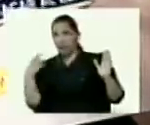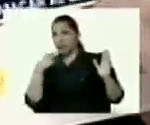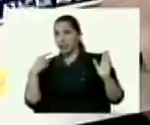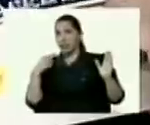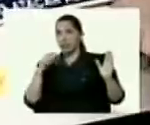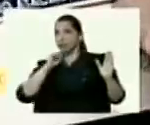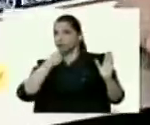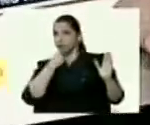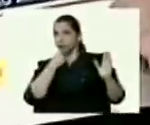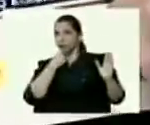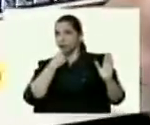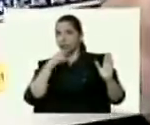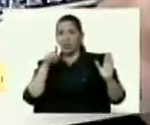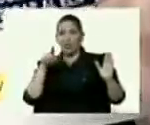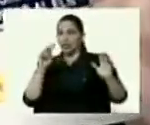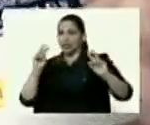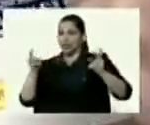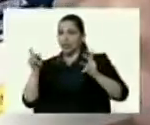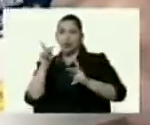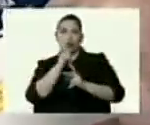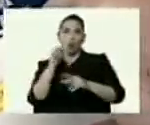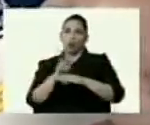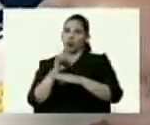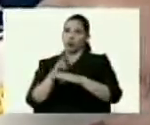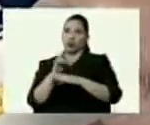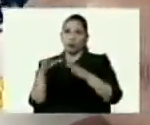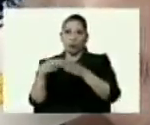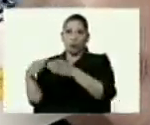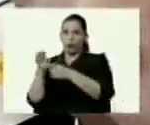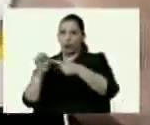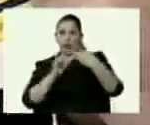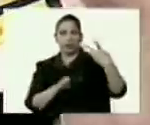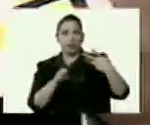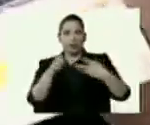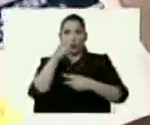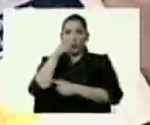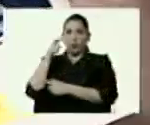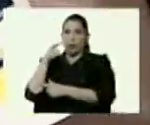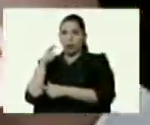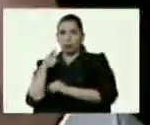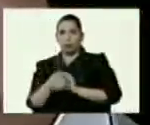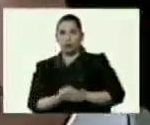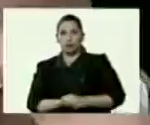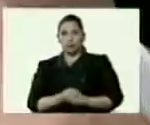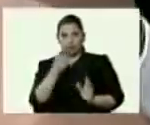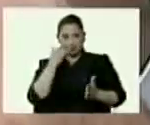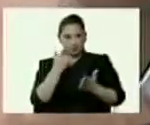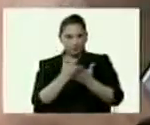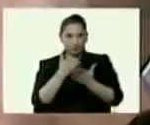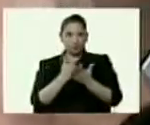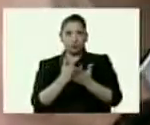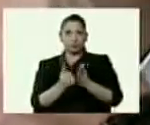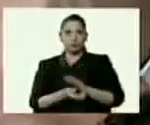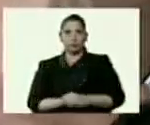resulta que esta no es una terminología que utiliza el Comando Estratégico Operacional y fíjense bien en esto.